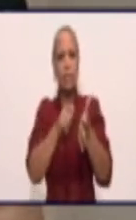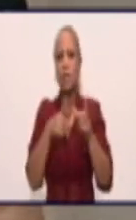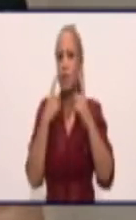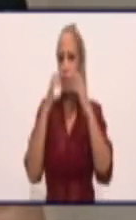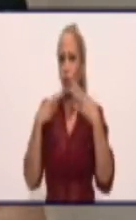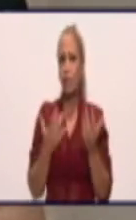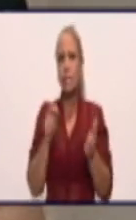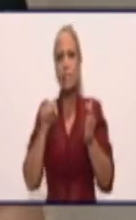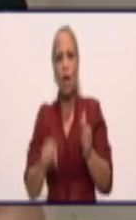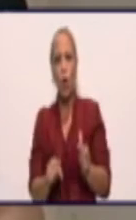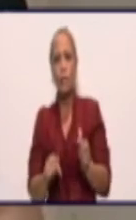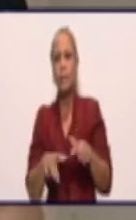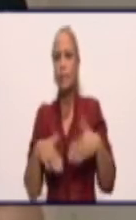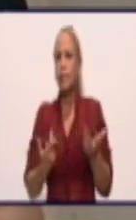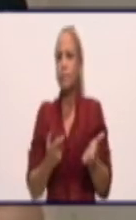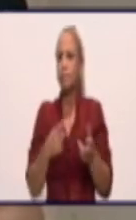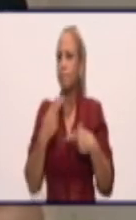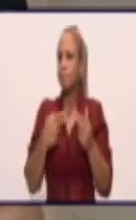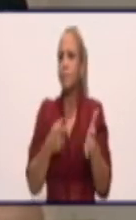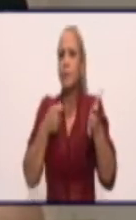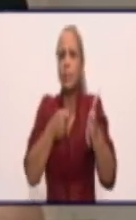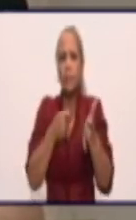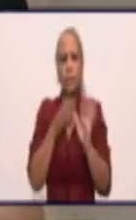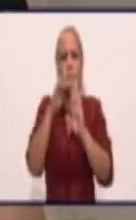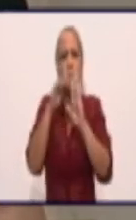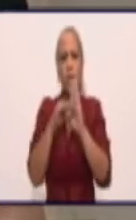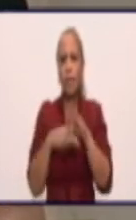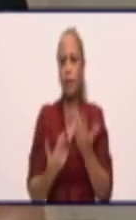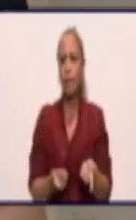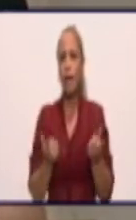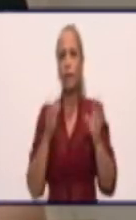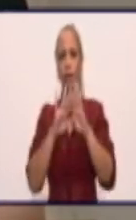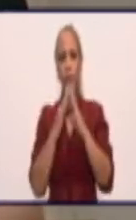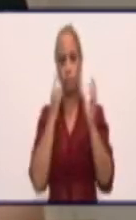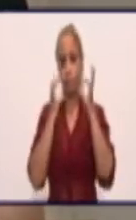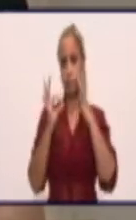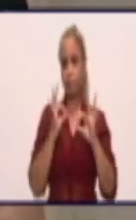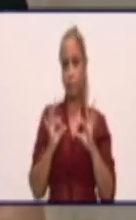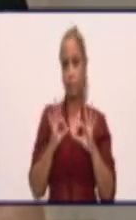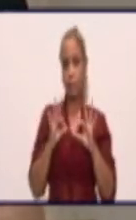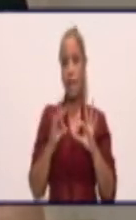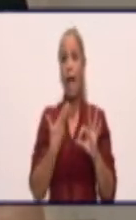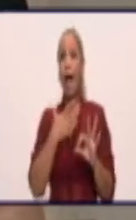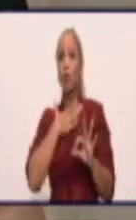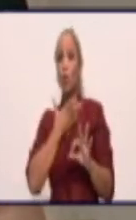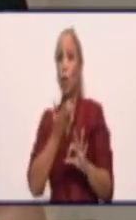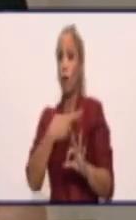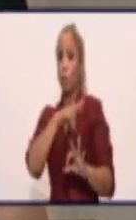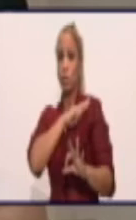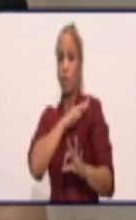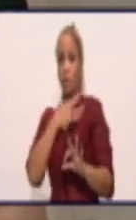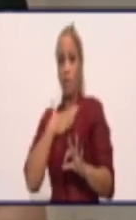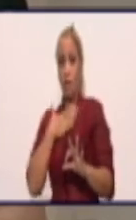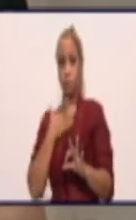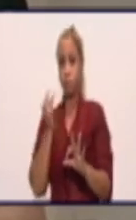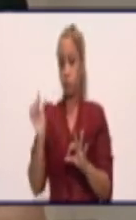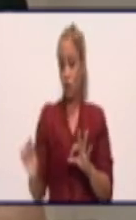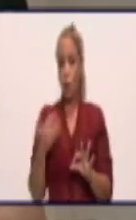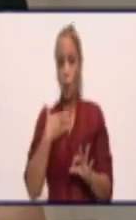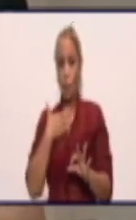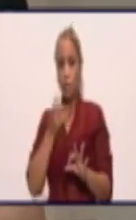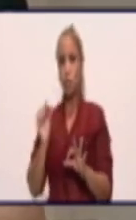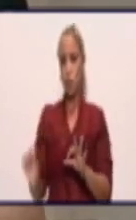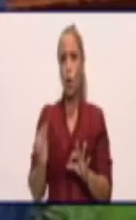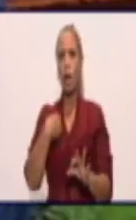exigentes con las medidas de autoprotección. La autorresponsabilidad individual. Hoy es lo que